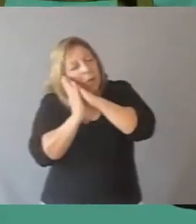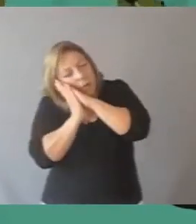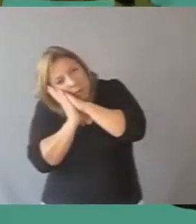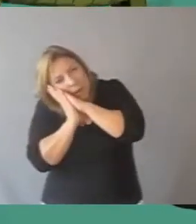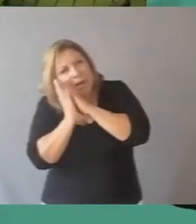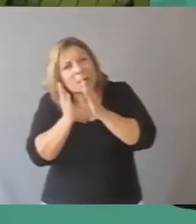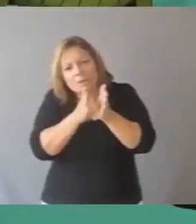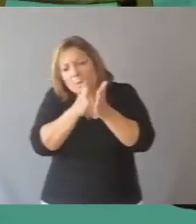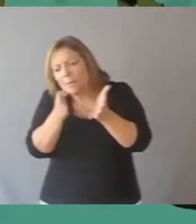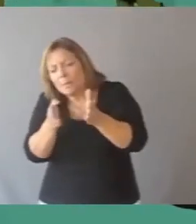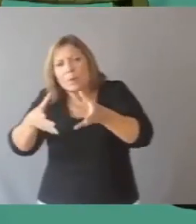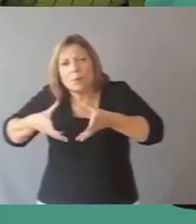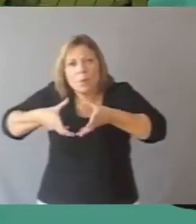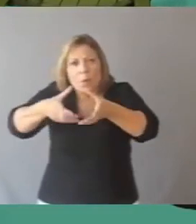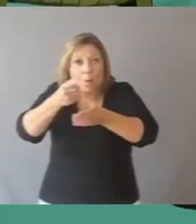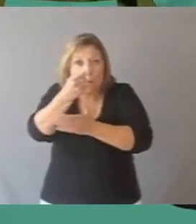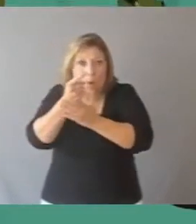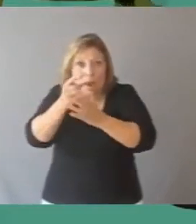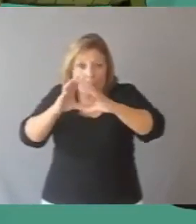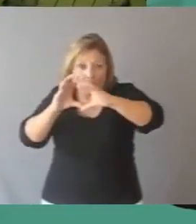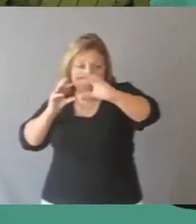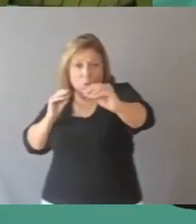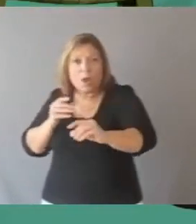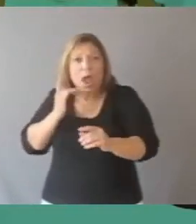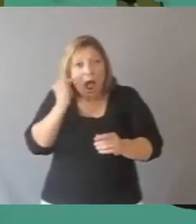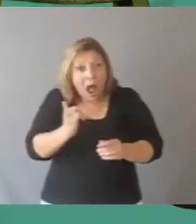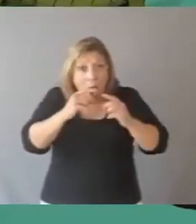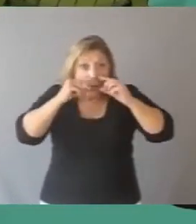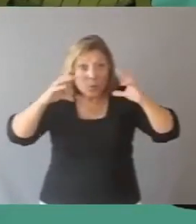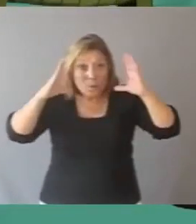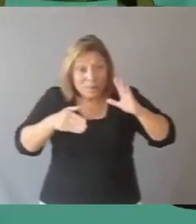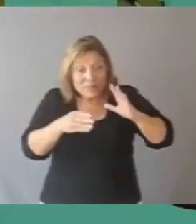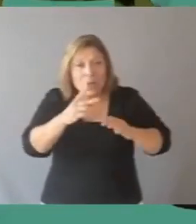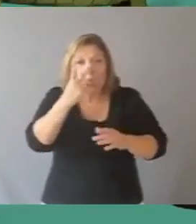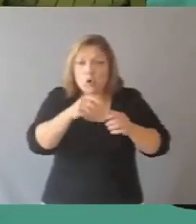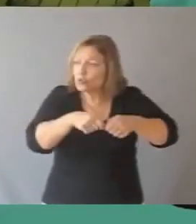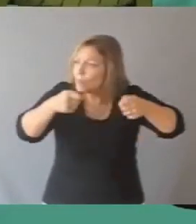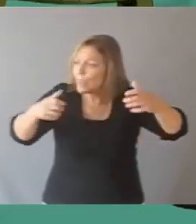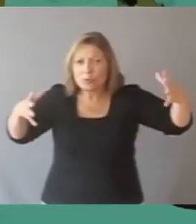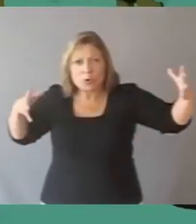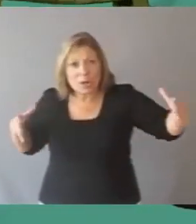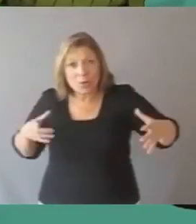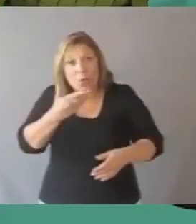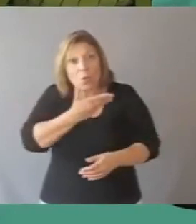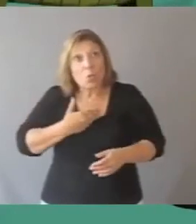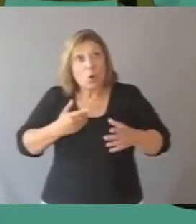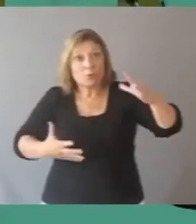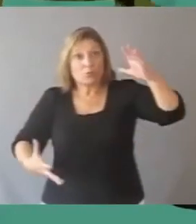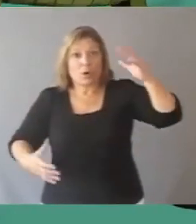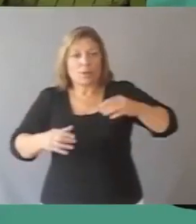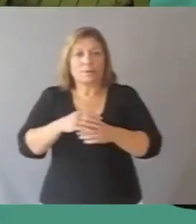dormía siempre al lado de su torpedo. Hay surubíes que tienen hasta dos metros de largo y el dueño del torpedo era uno de esos.